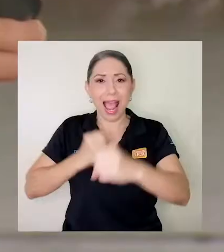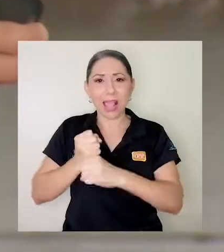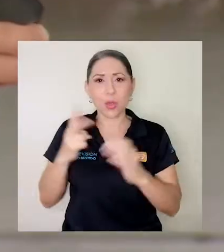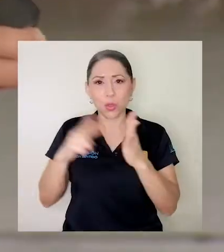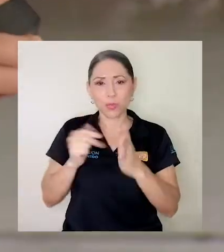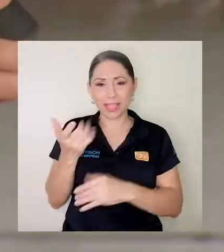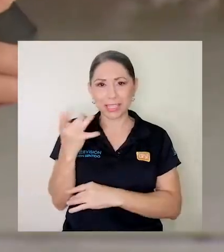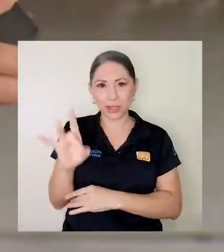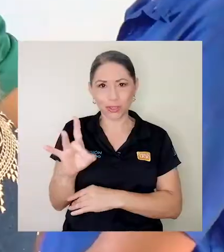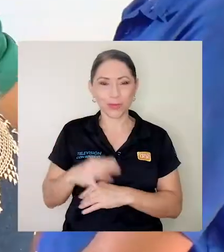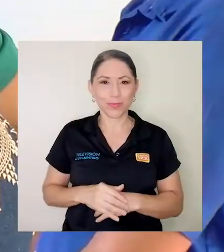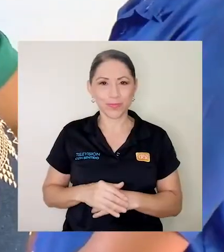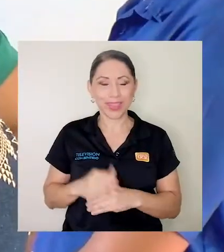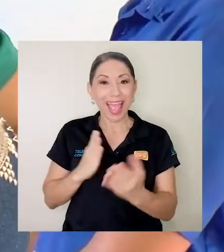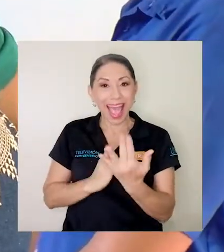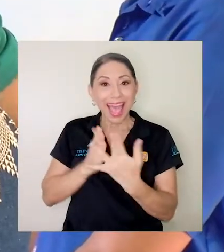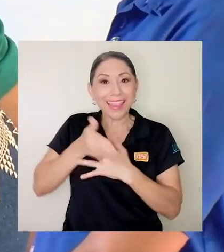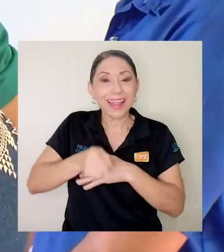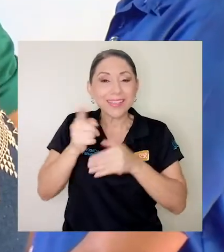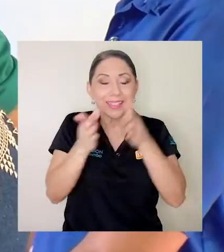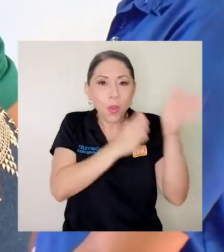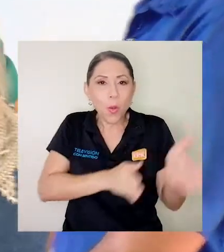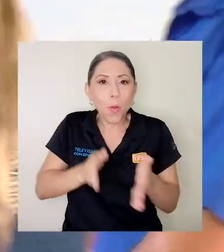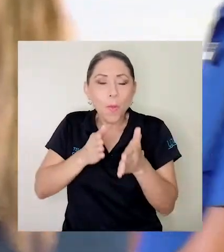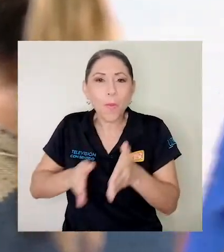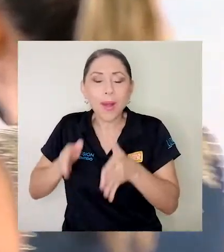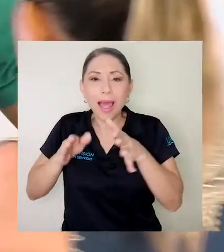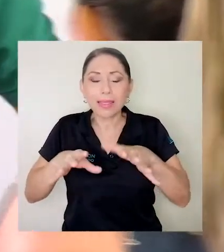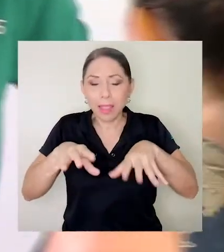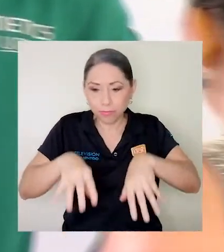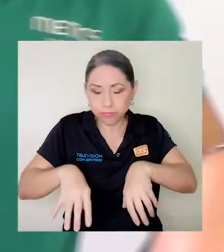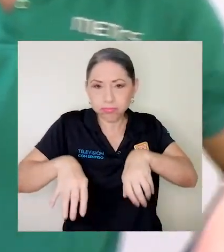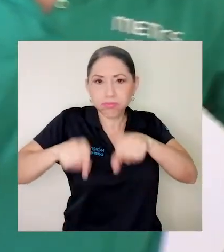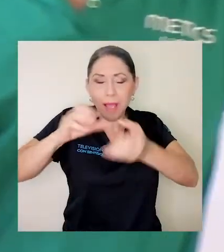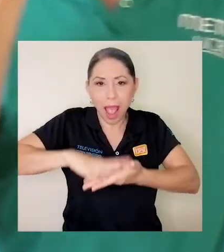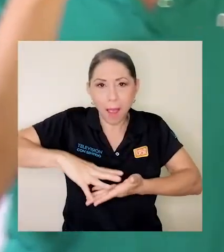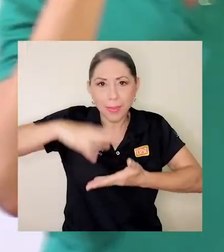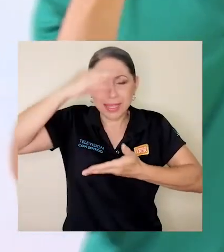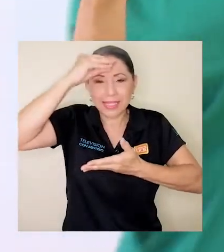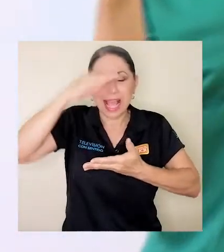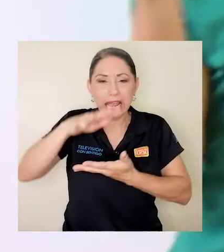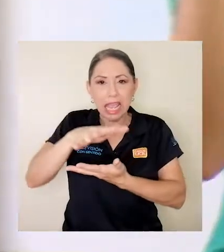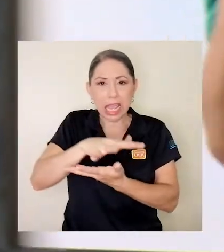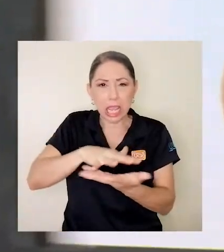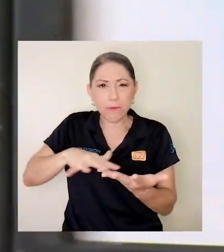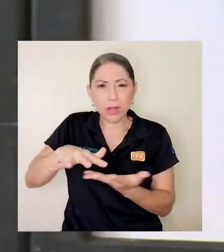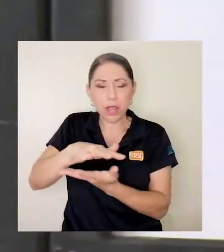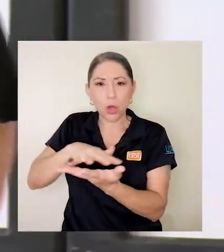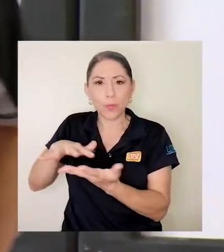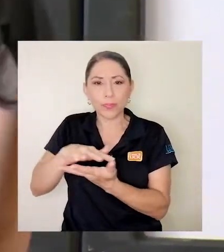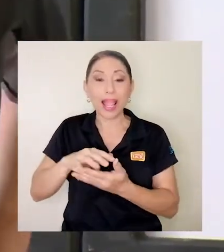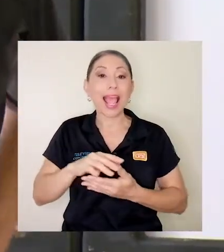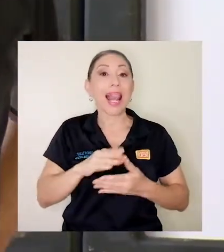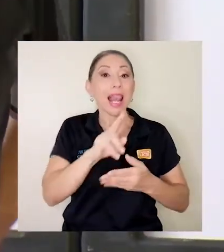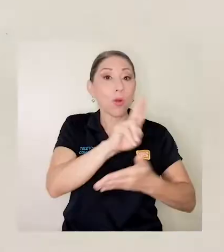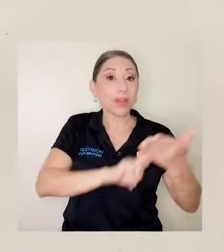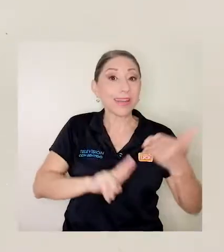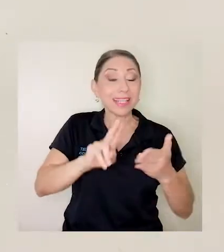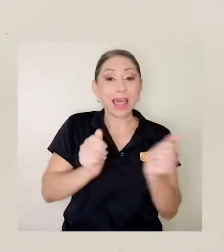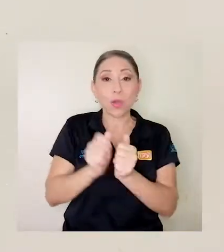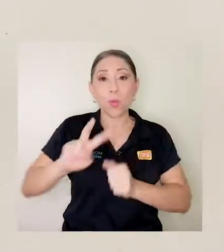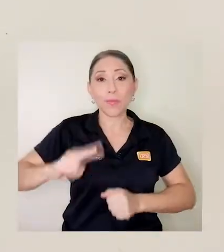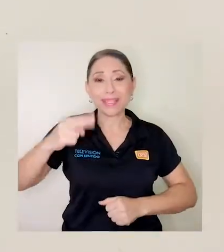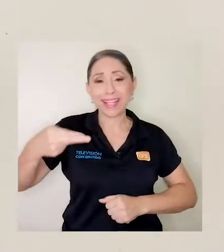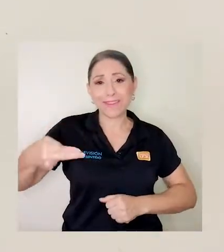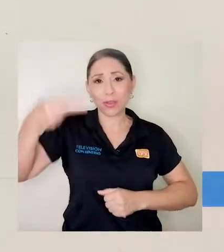el 2018, a través de un plan de adopción de aprendizaje híbrido. La Universidad y Vicerrectoría de Docencia